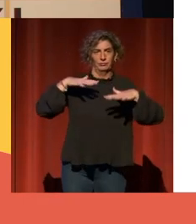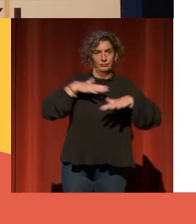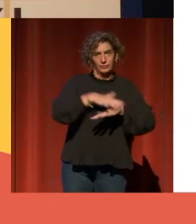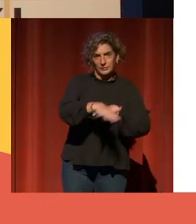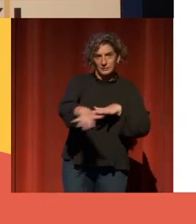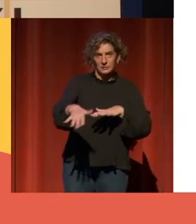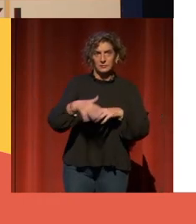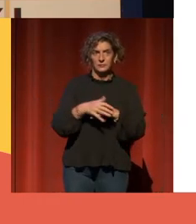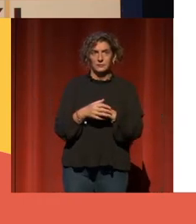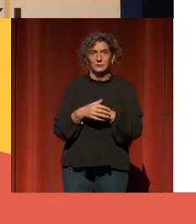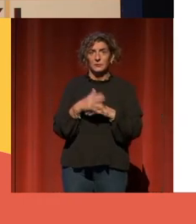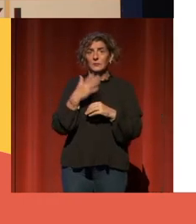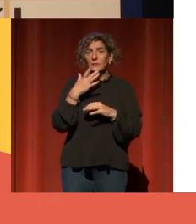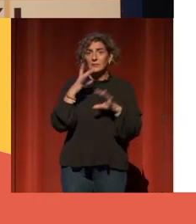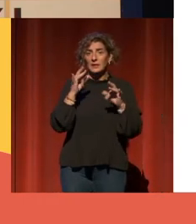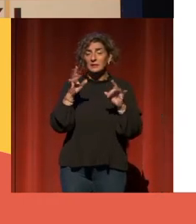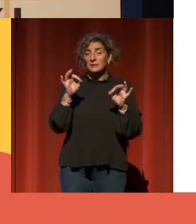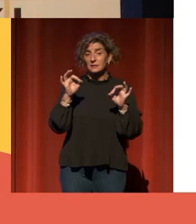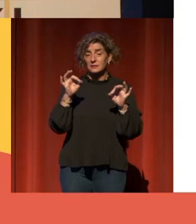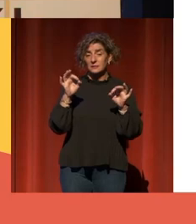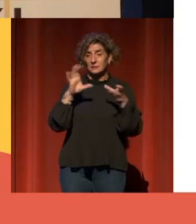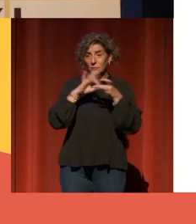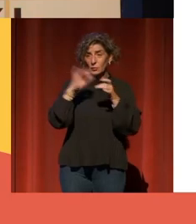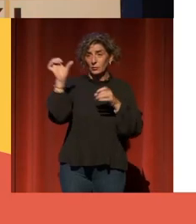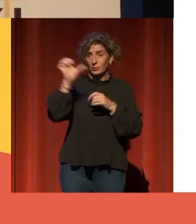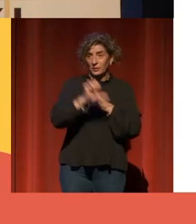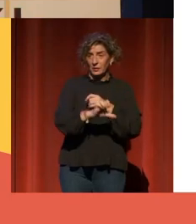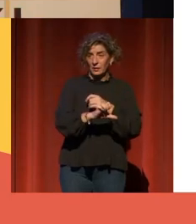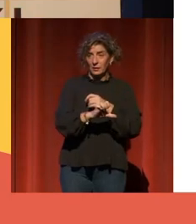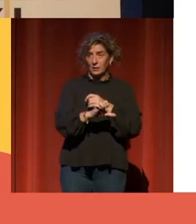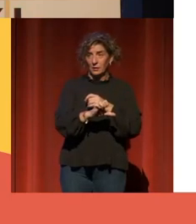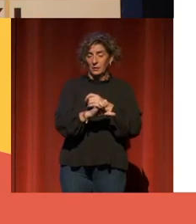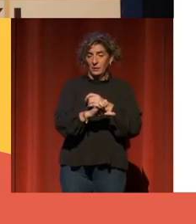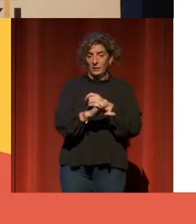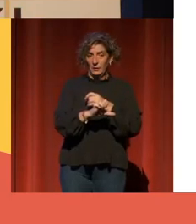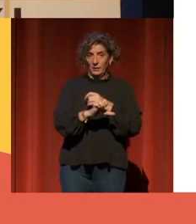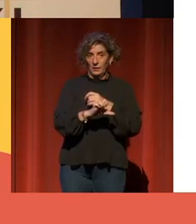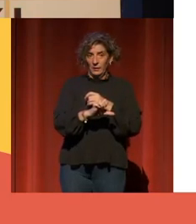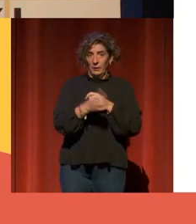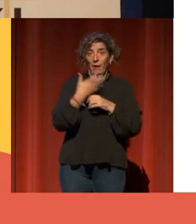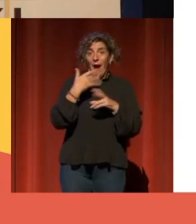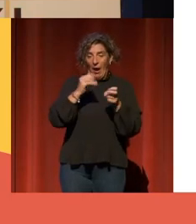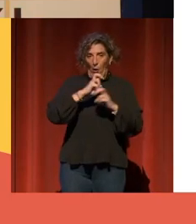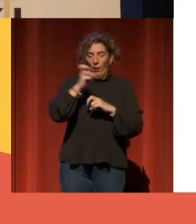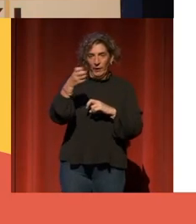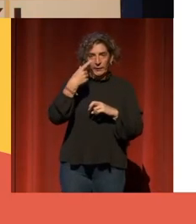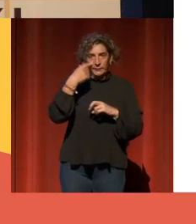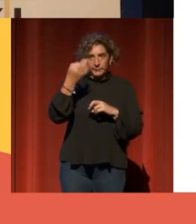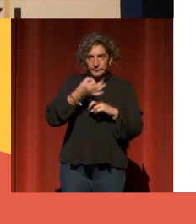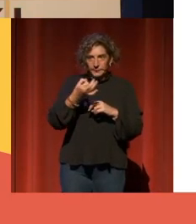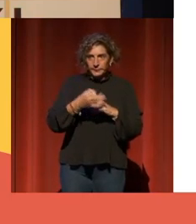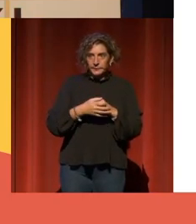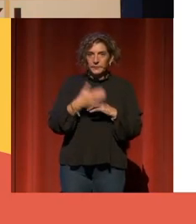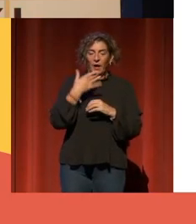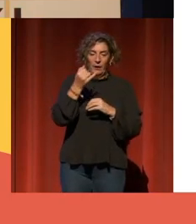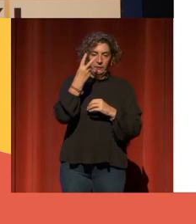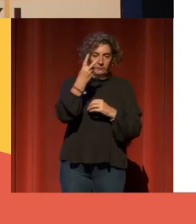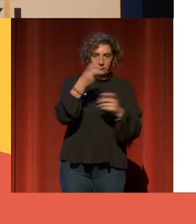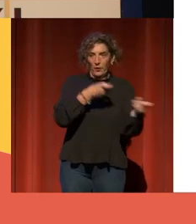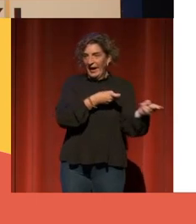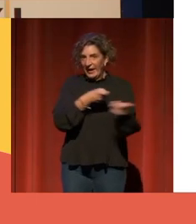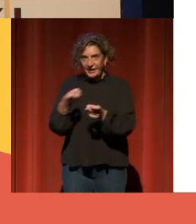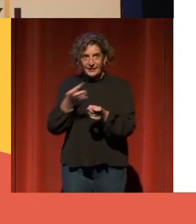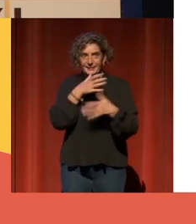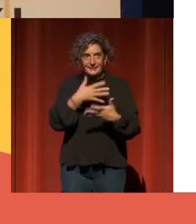Y si hablamos de la Unión Europea, hay otros riesgos. Hay ahora mismo dos guerras a la